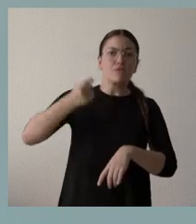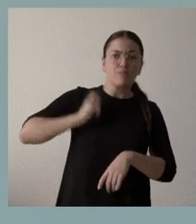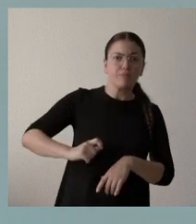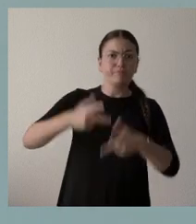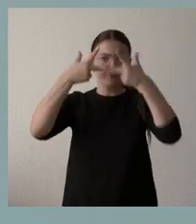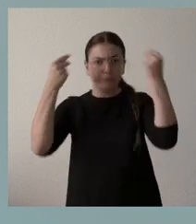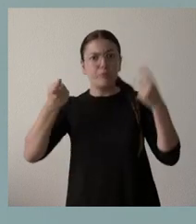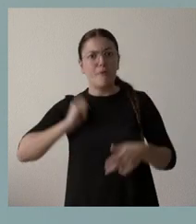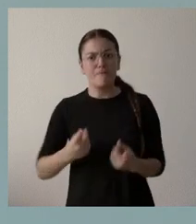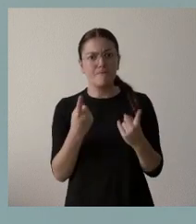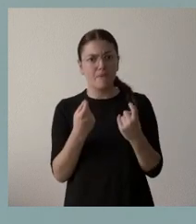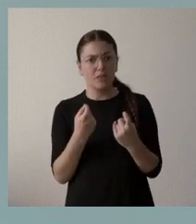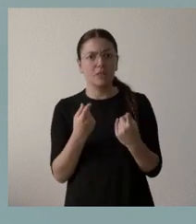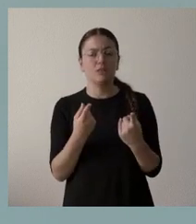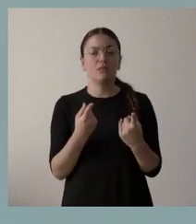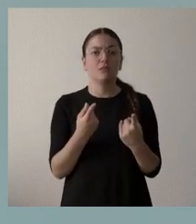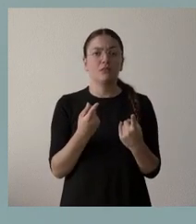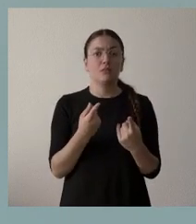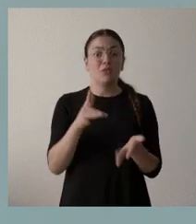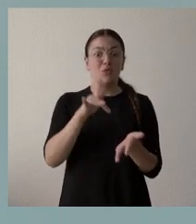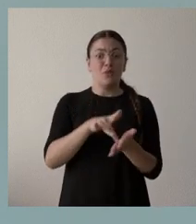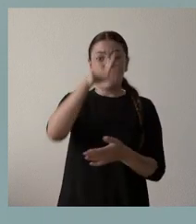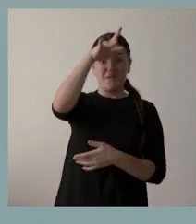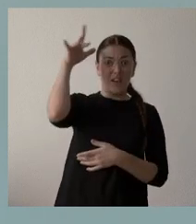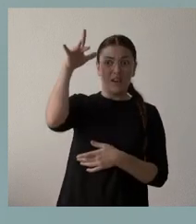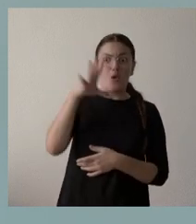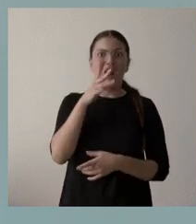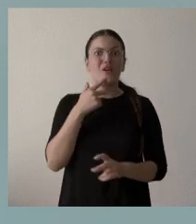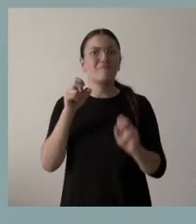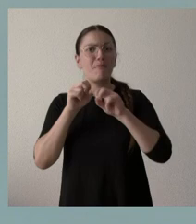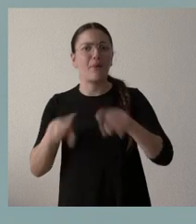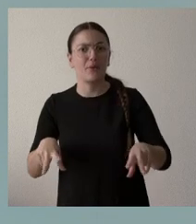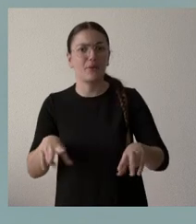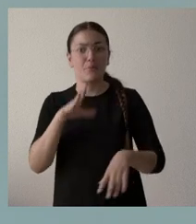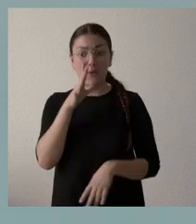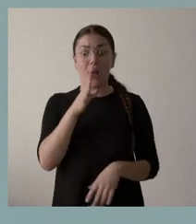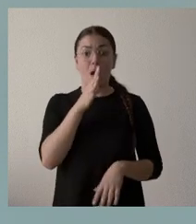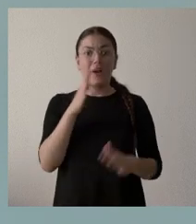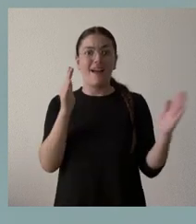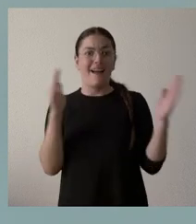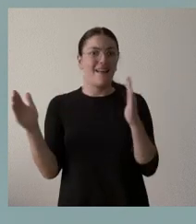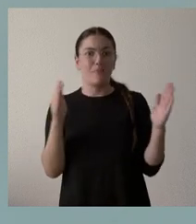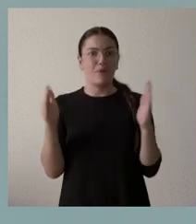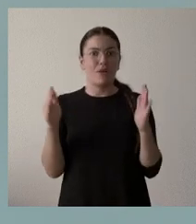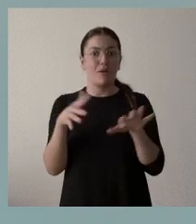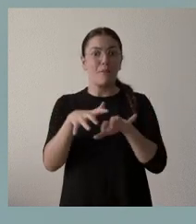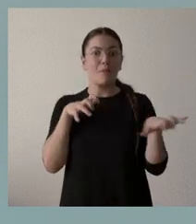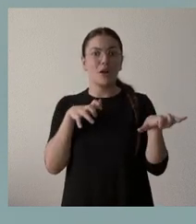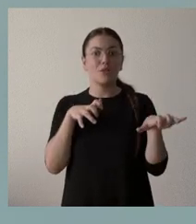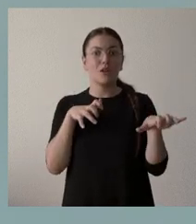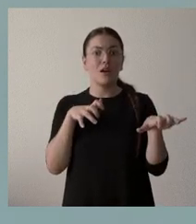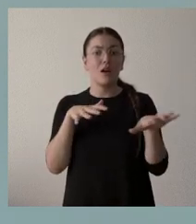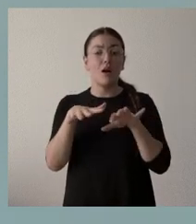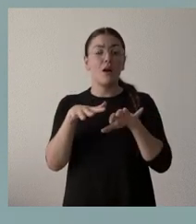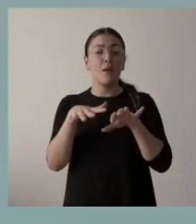carencia todavía es mayor en la época estival porque lógicamente es la época donde la mayor parte de los sanitarios utilizan el